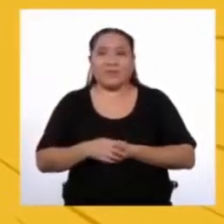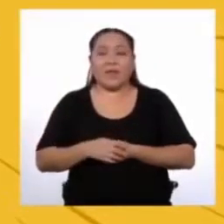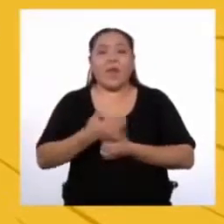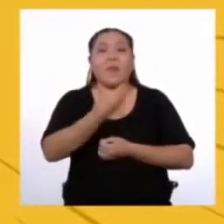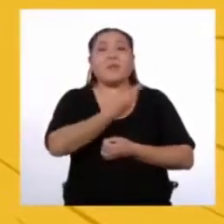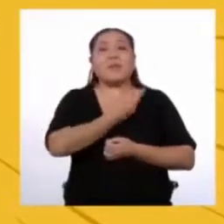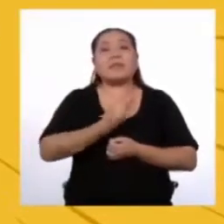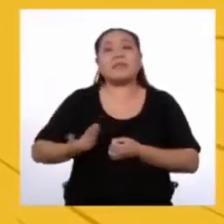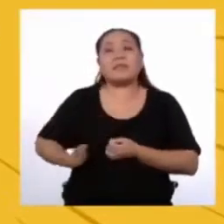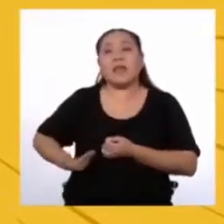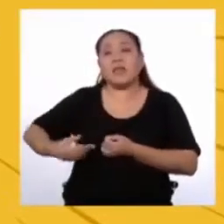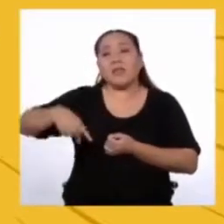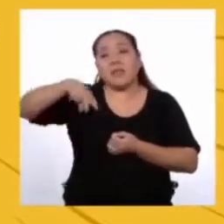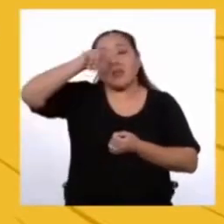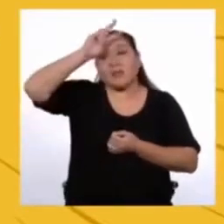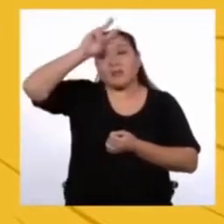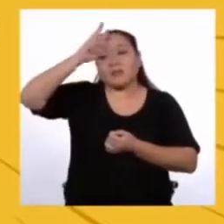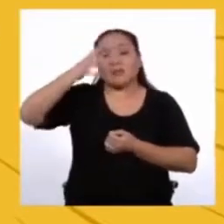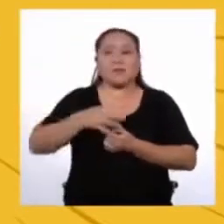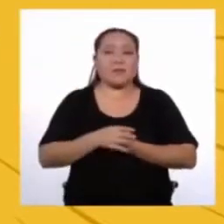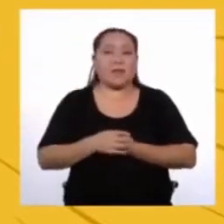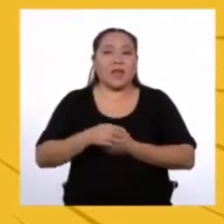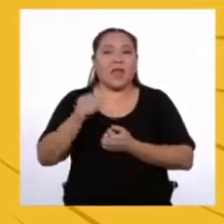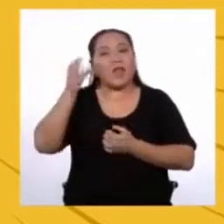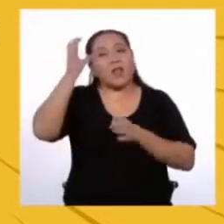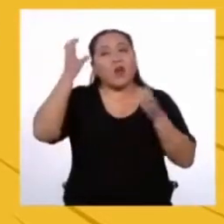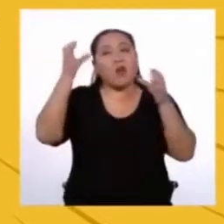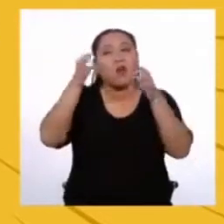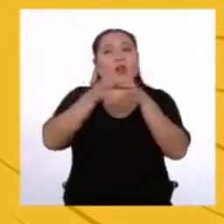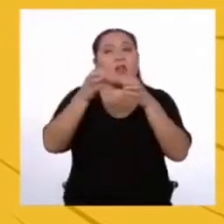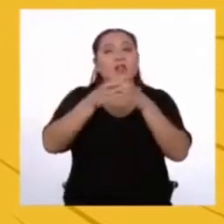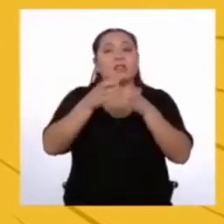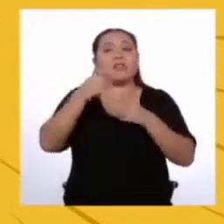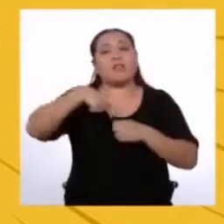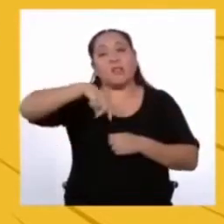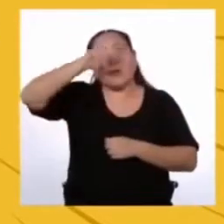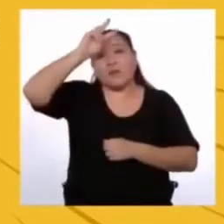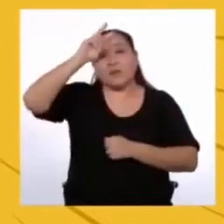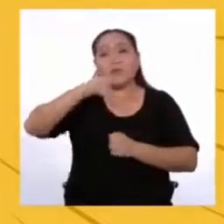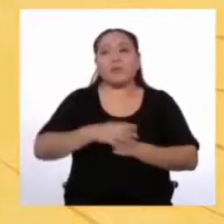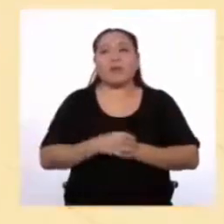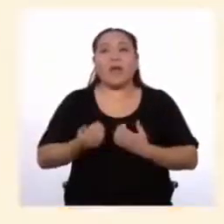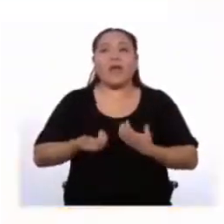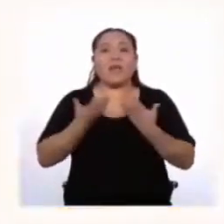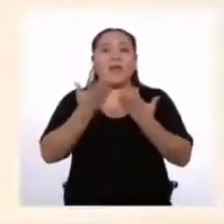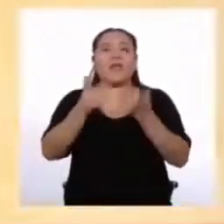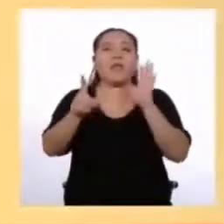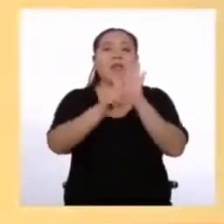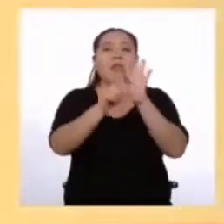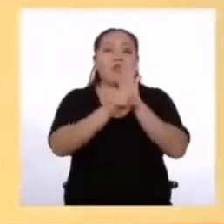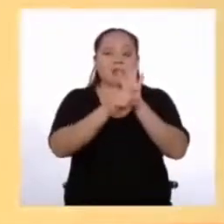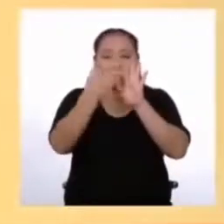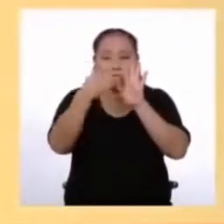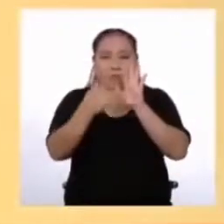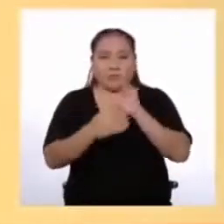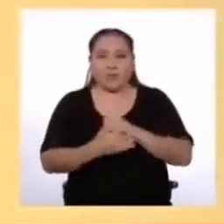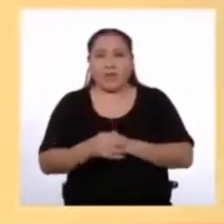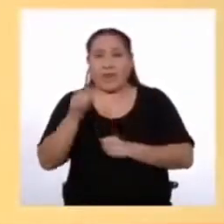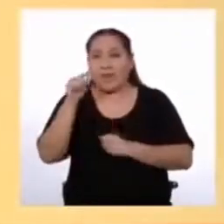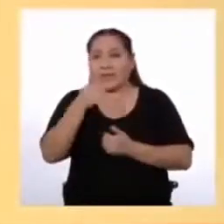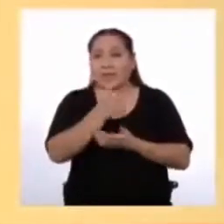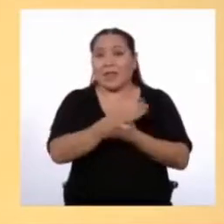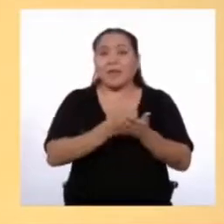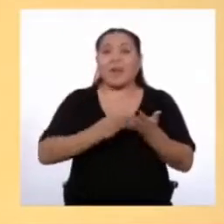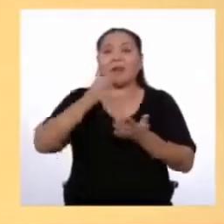presidente de la república, por cuanto El congreso de la república, ha dado la ley siguiente Esa es la parte